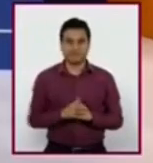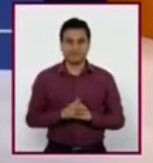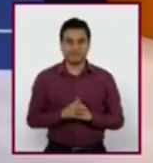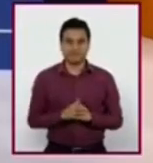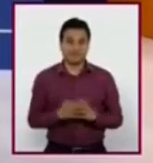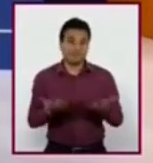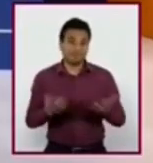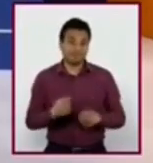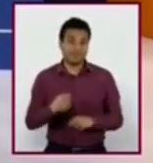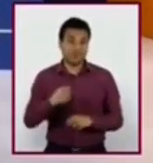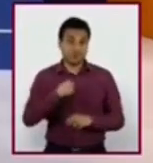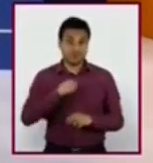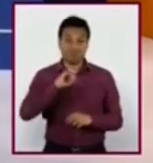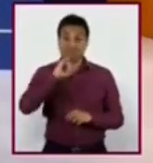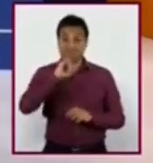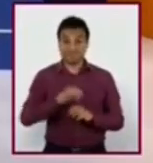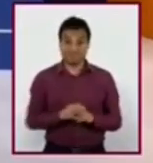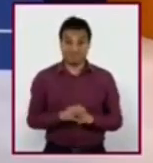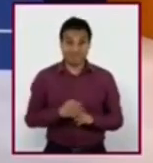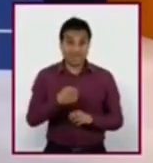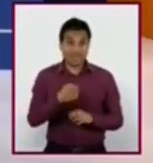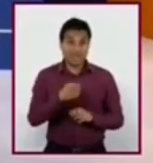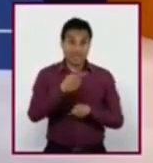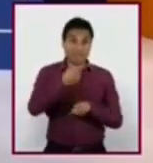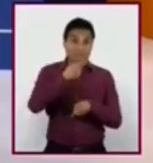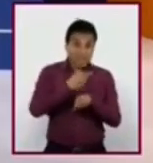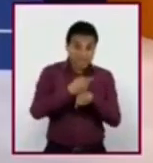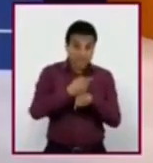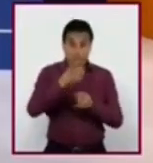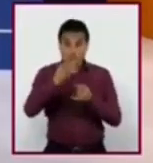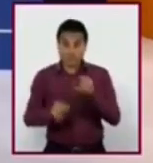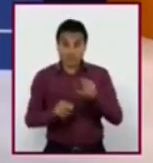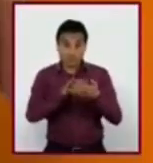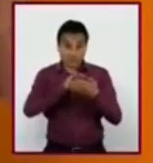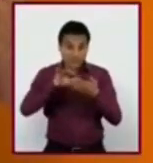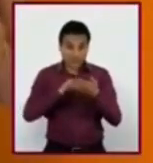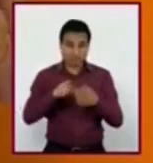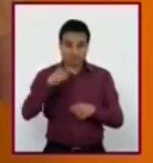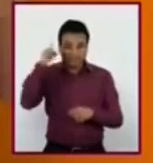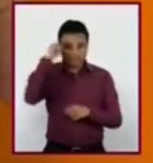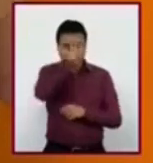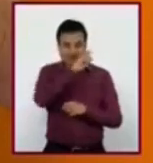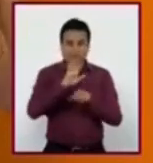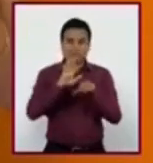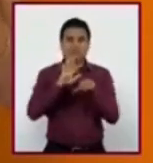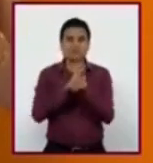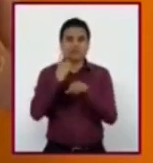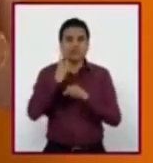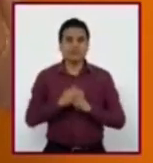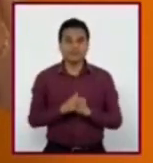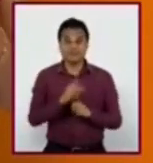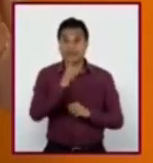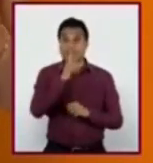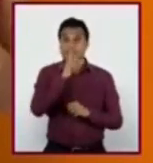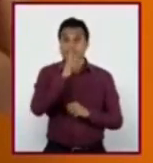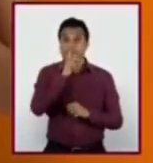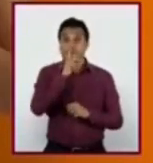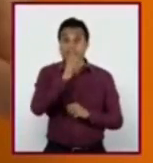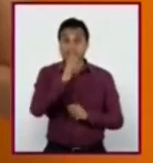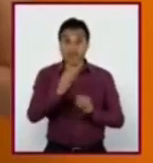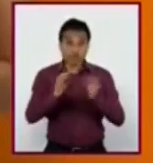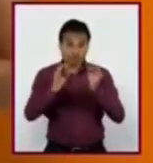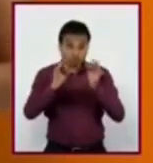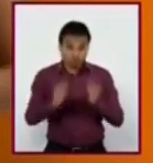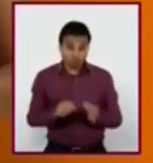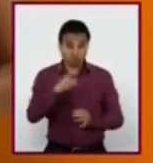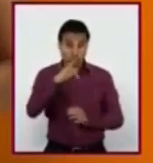honestos, a mí se me dificultaron el primer y el último texto. Y eso sucede porque se usan palabras que no pertenecen